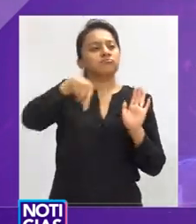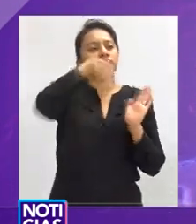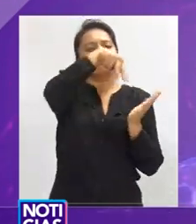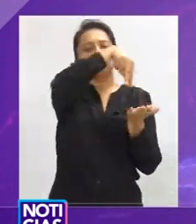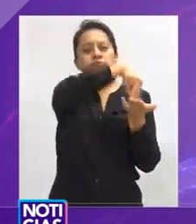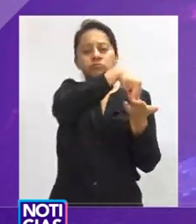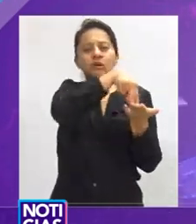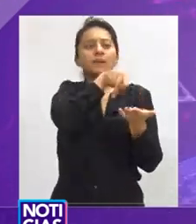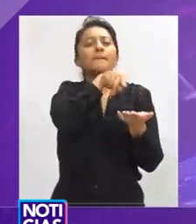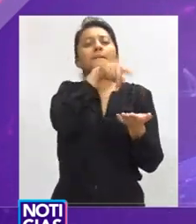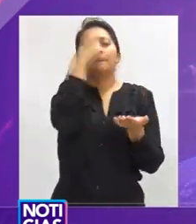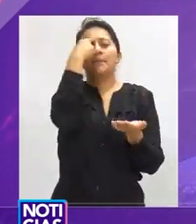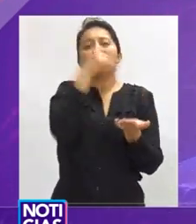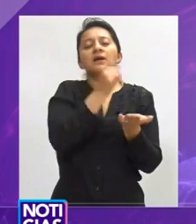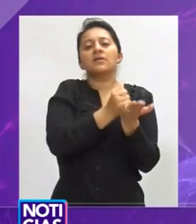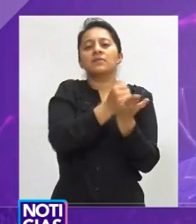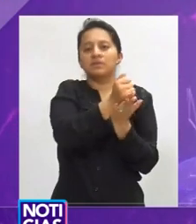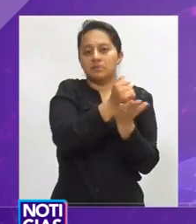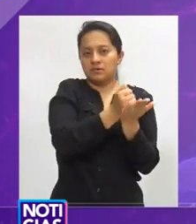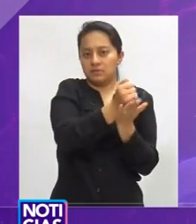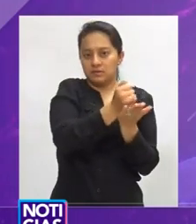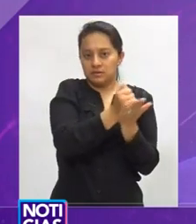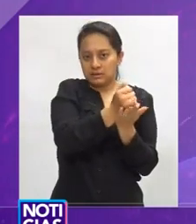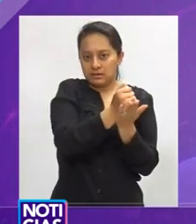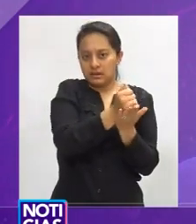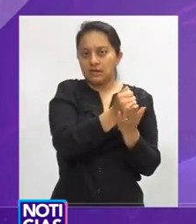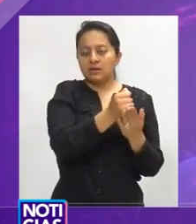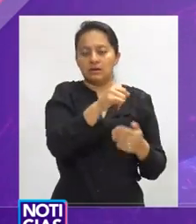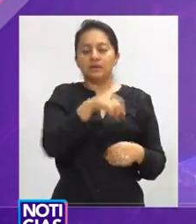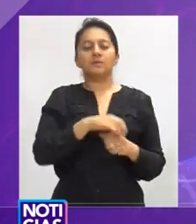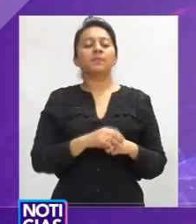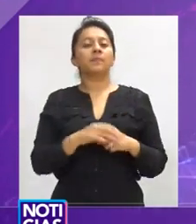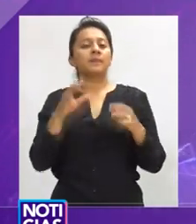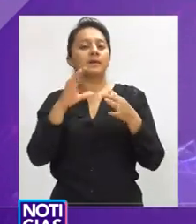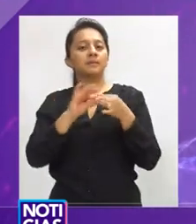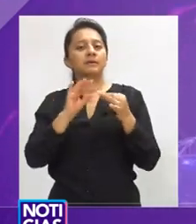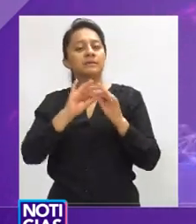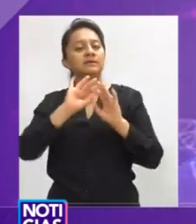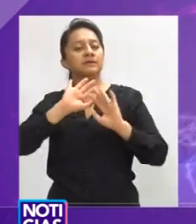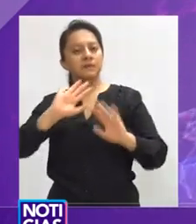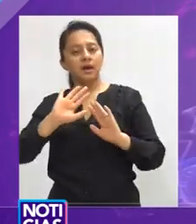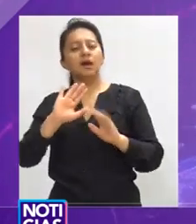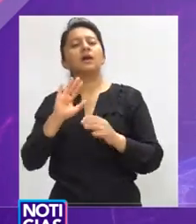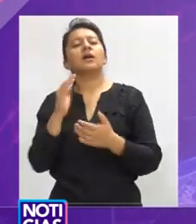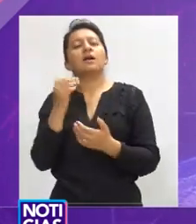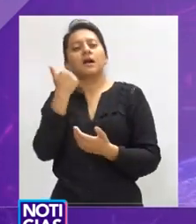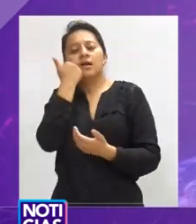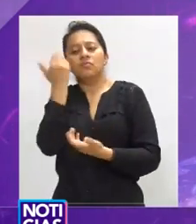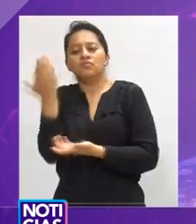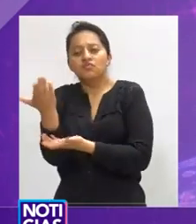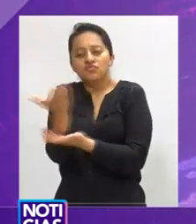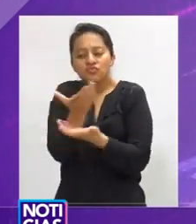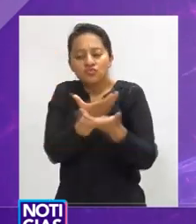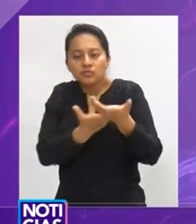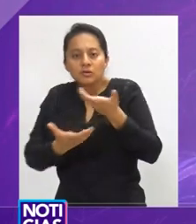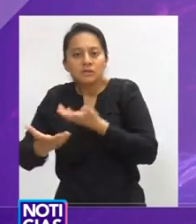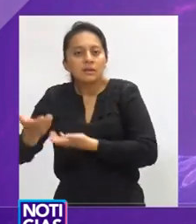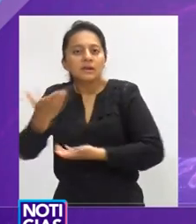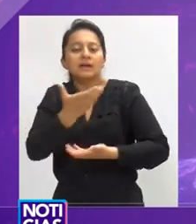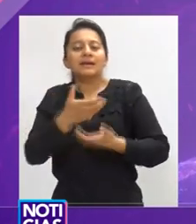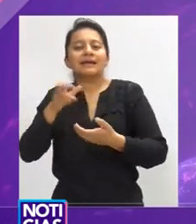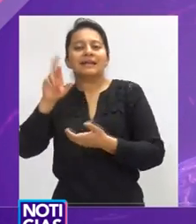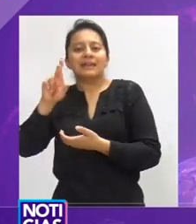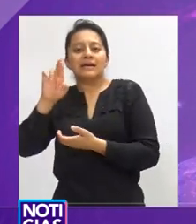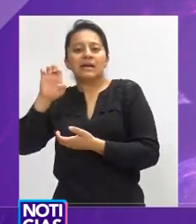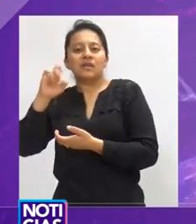nacional para poder, de manera articulada, continuar la defensa de los